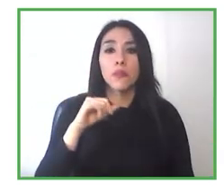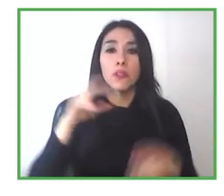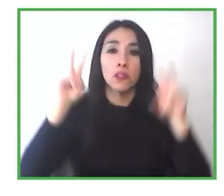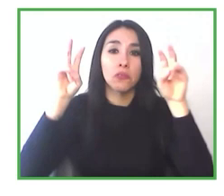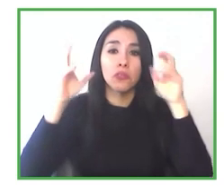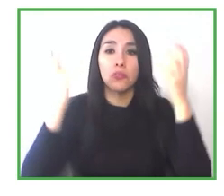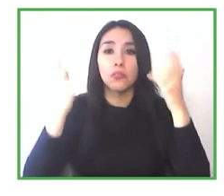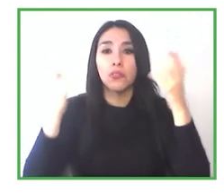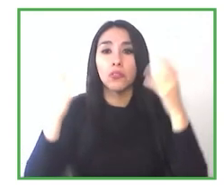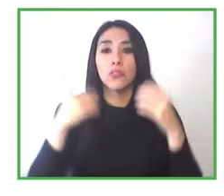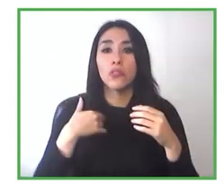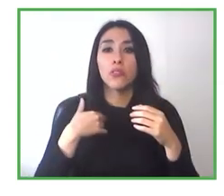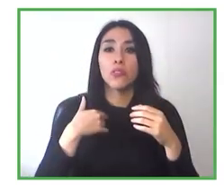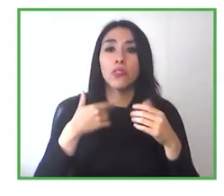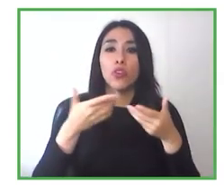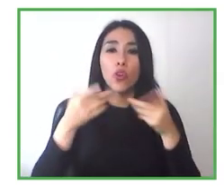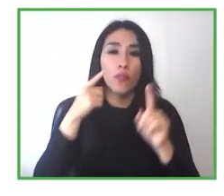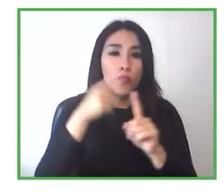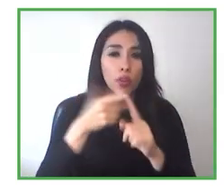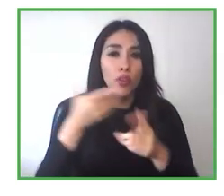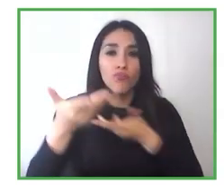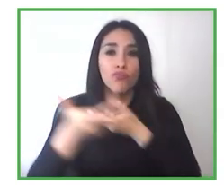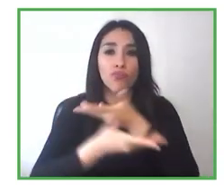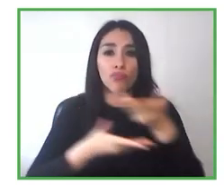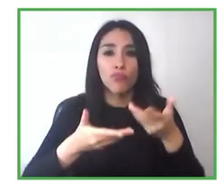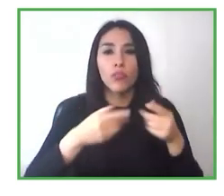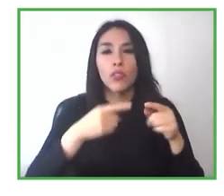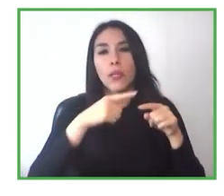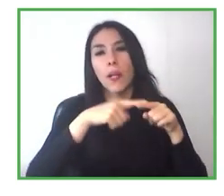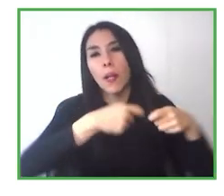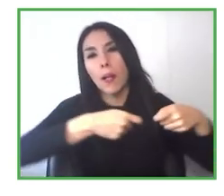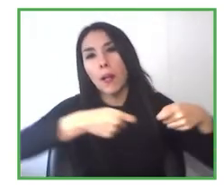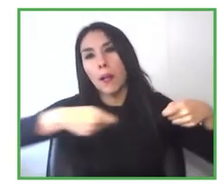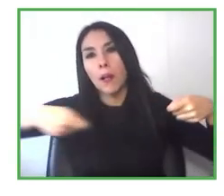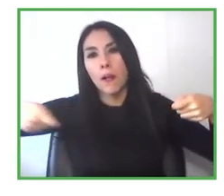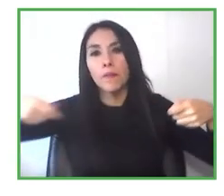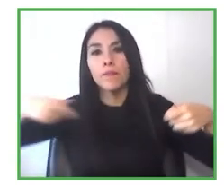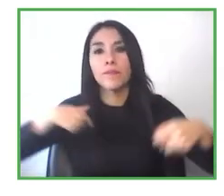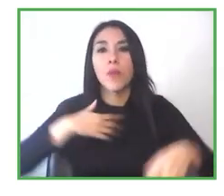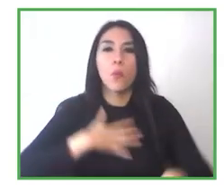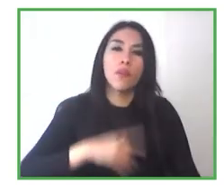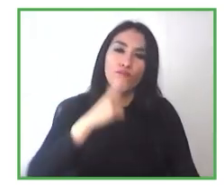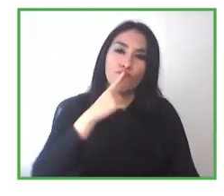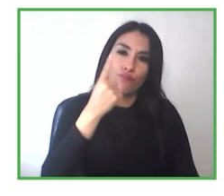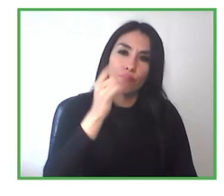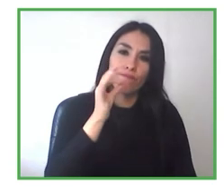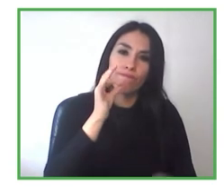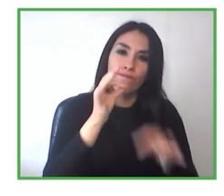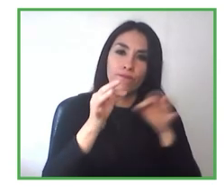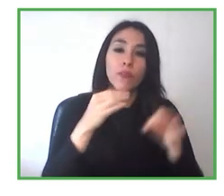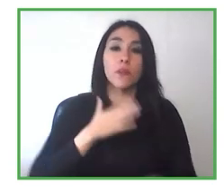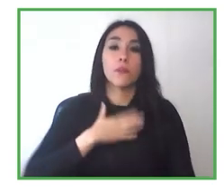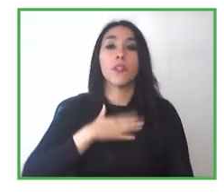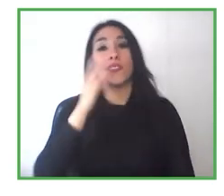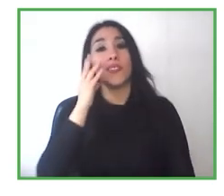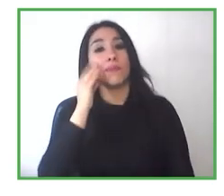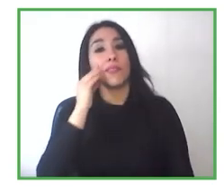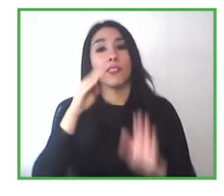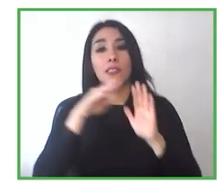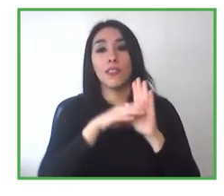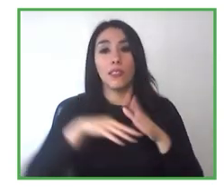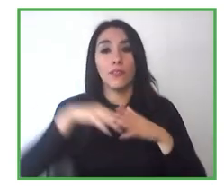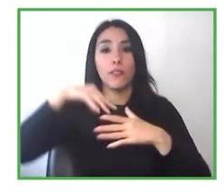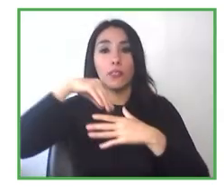alargado, pero contarles como nuestra experiencia, desde el programa de inclusión de Providencia, ha sido un trabajo